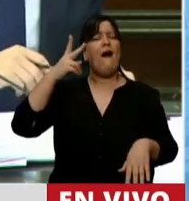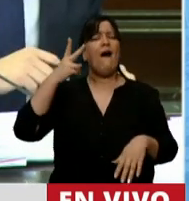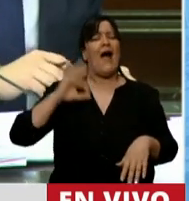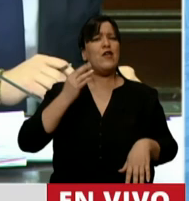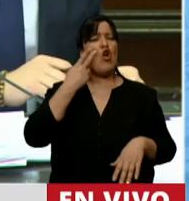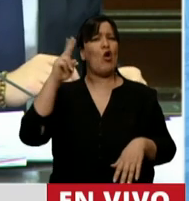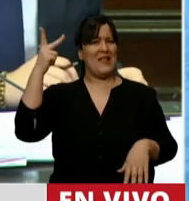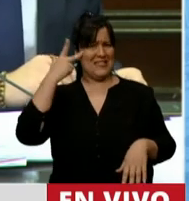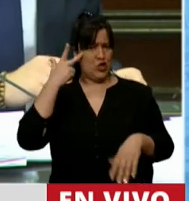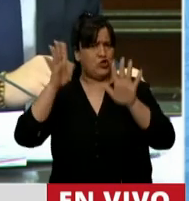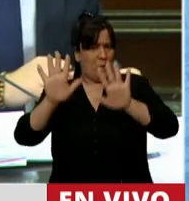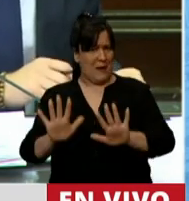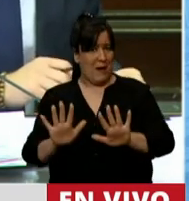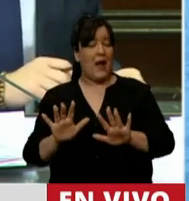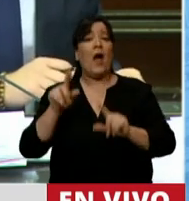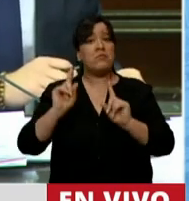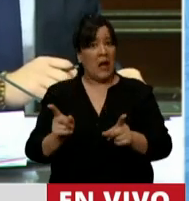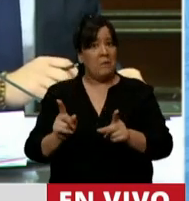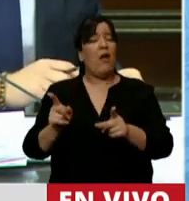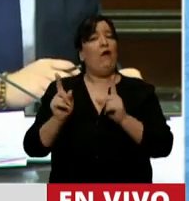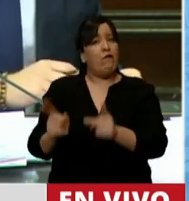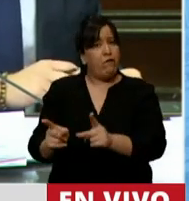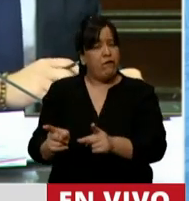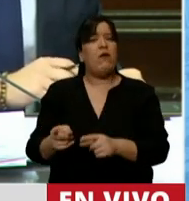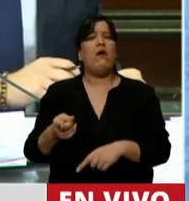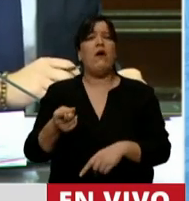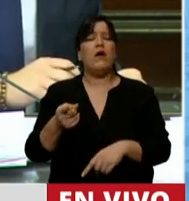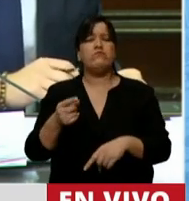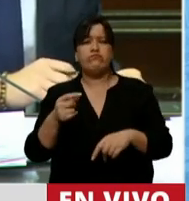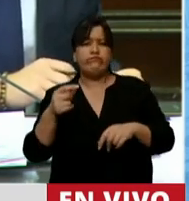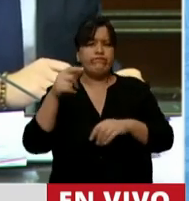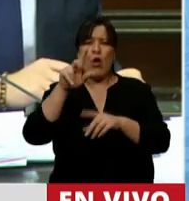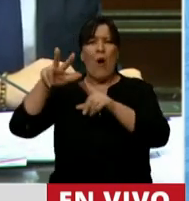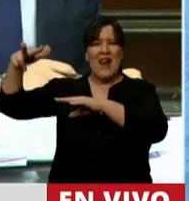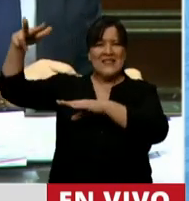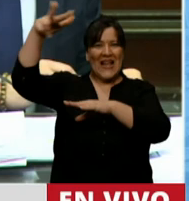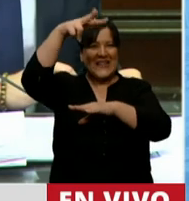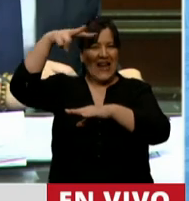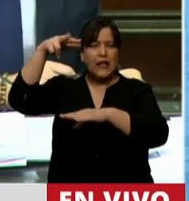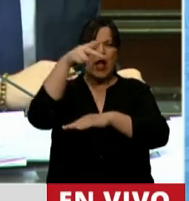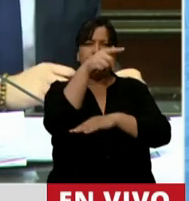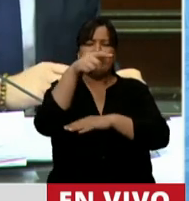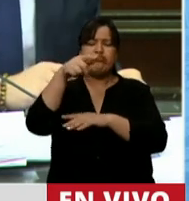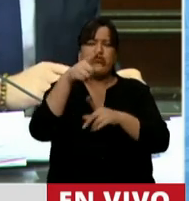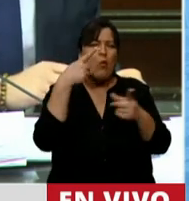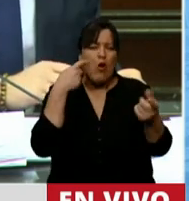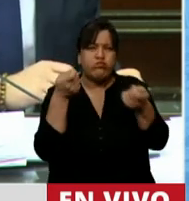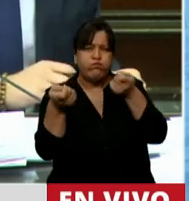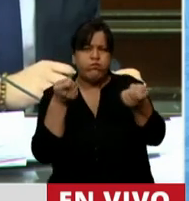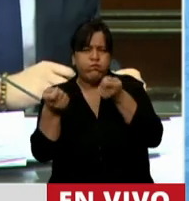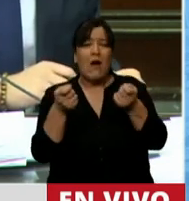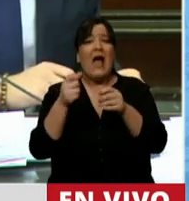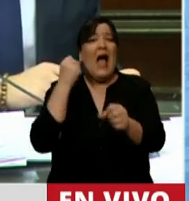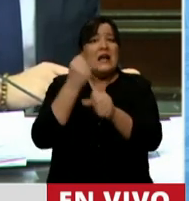que además estaba sostenida por el rastreo satelital que permitía hasta 40